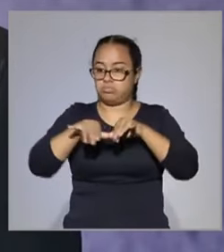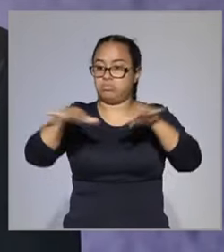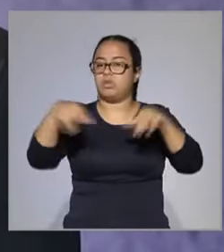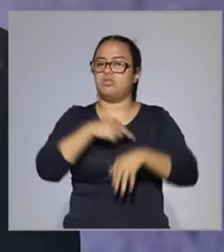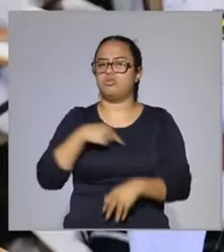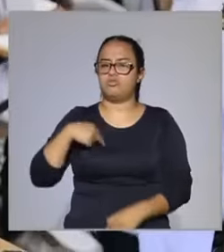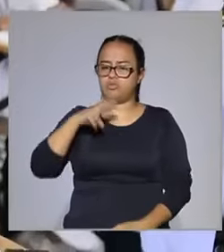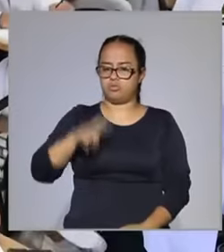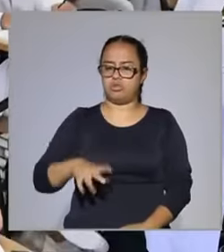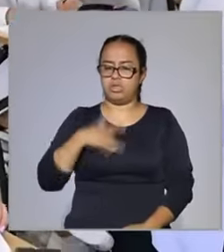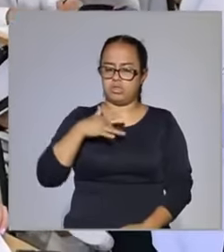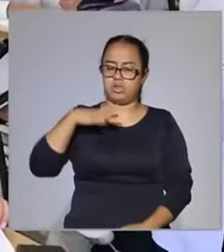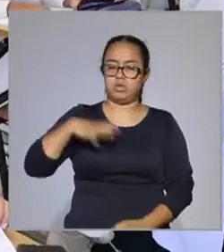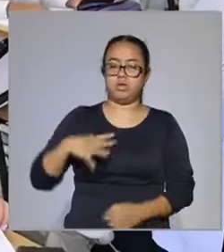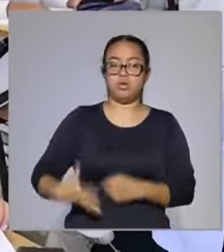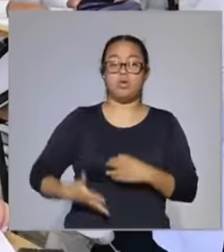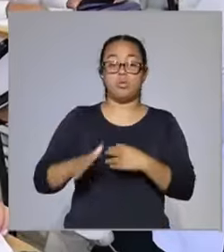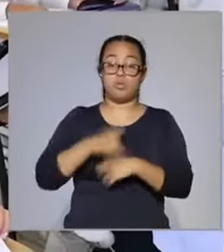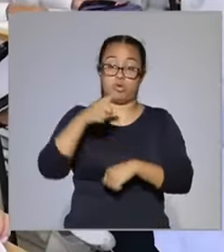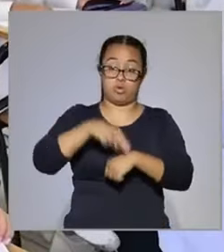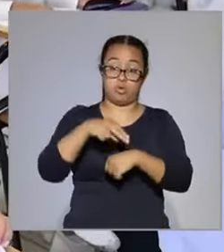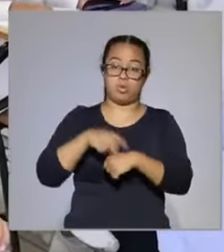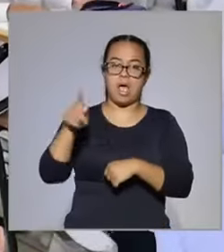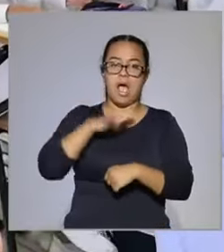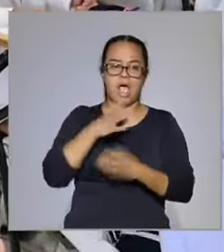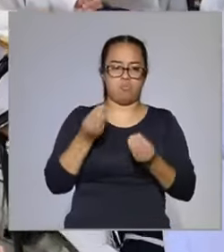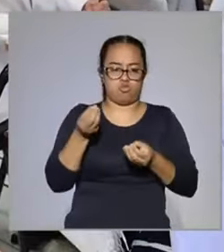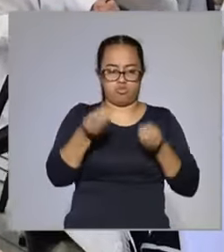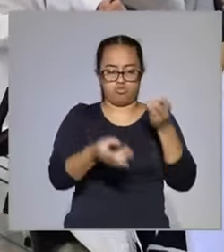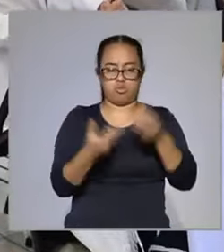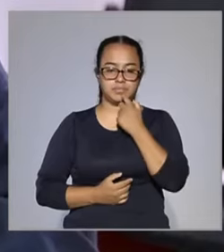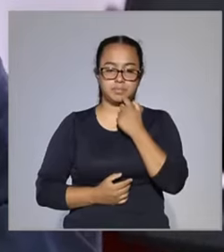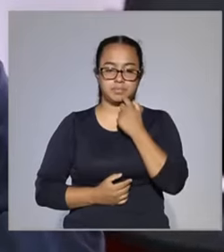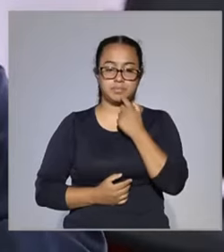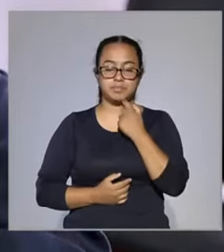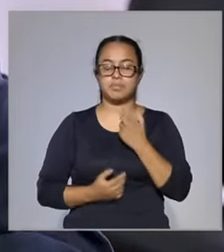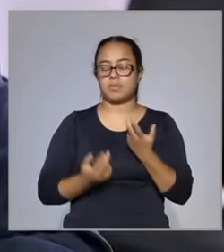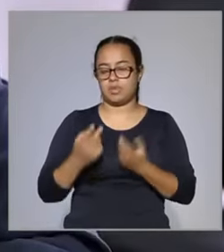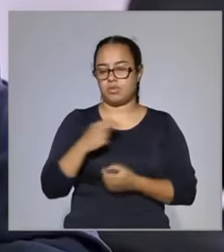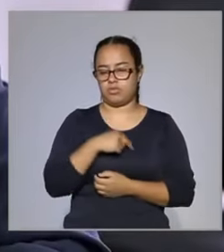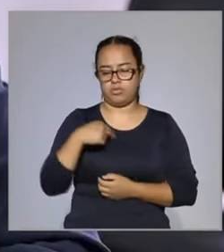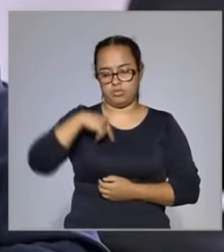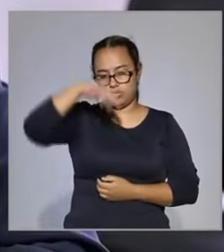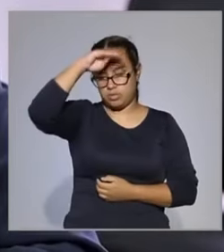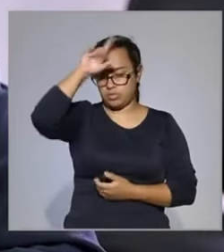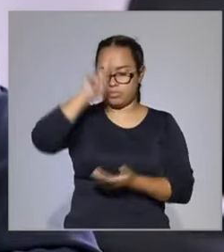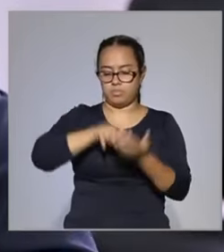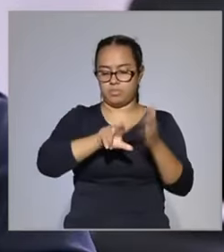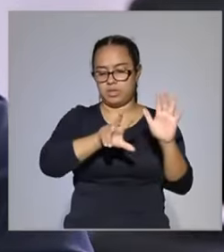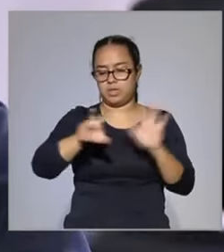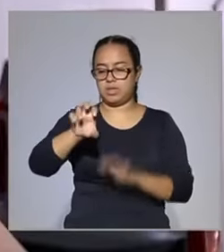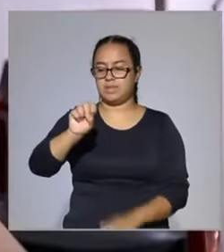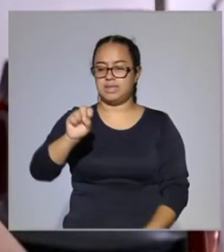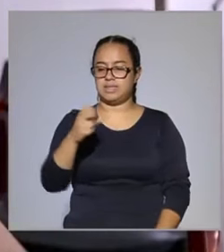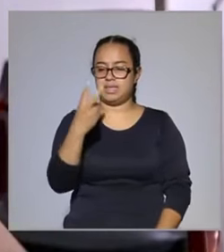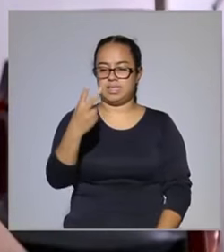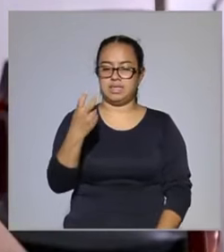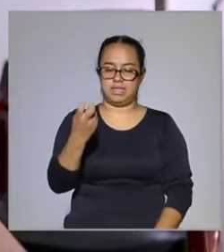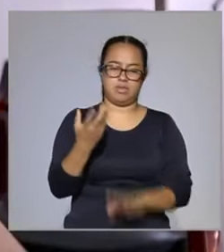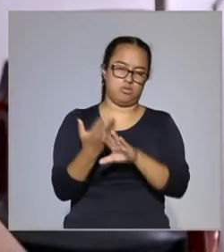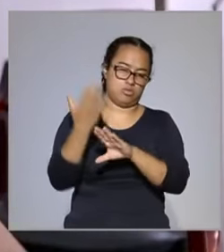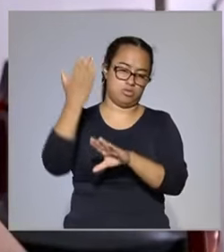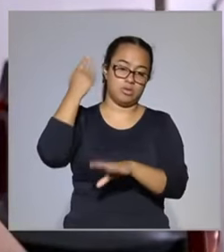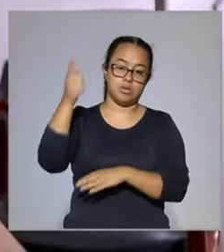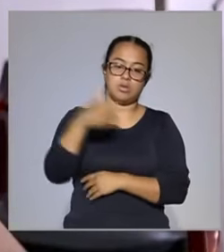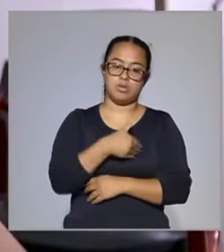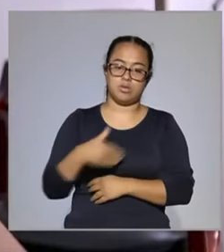orgullosos del aporte que han dado los médicos homeópatas mexicanos a la homeopatía mundial. Hacemos principalmente en 1862 con